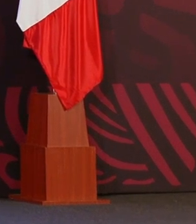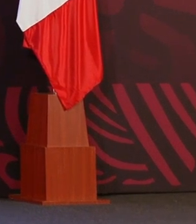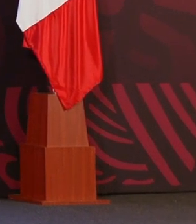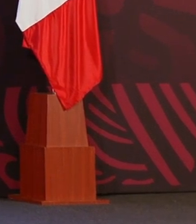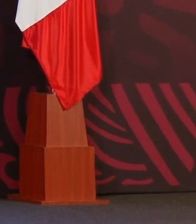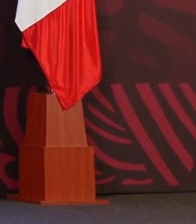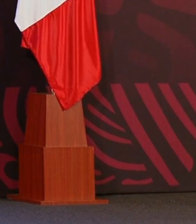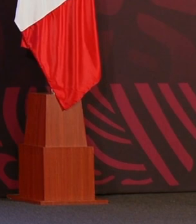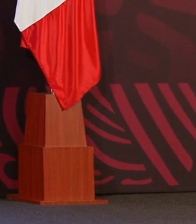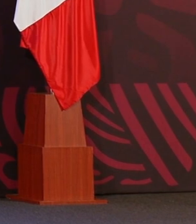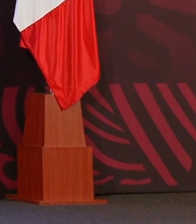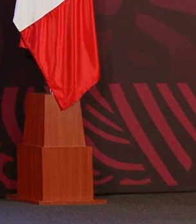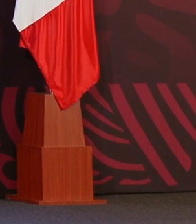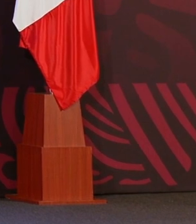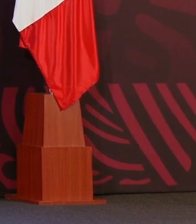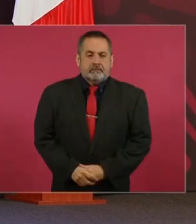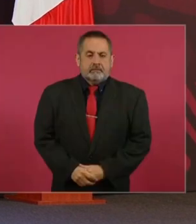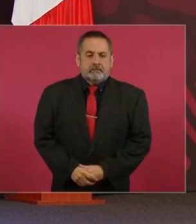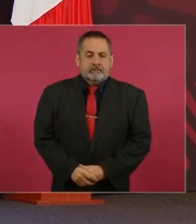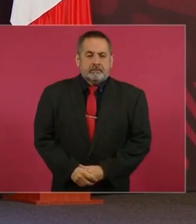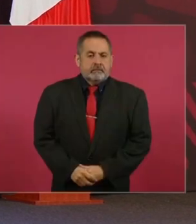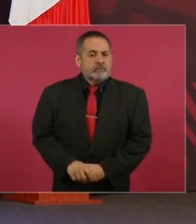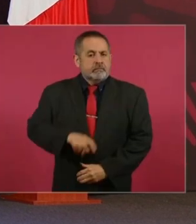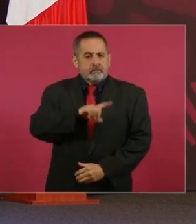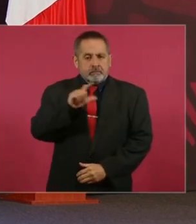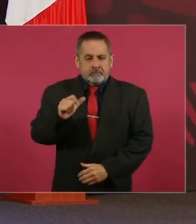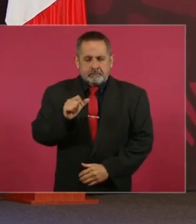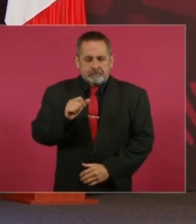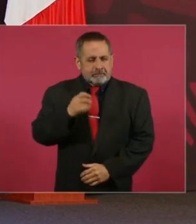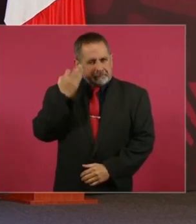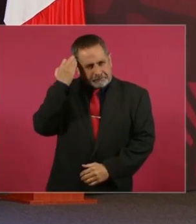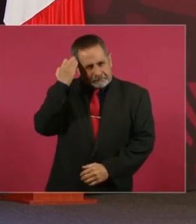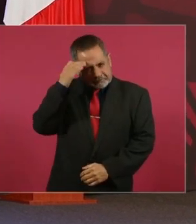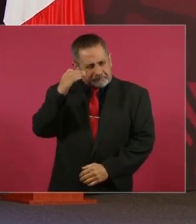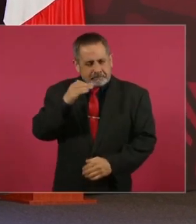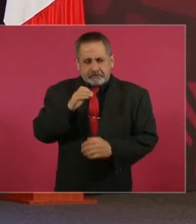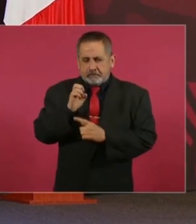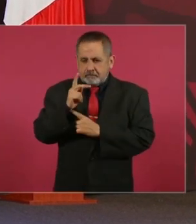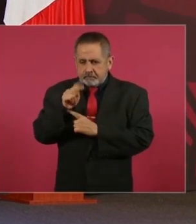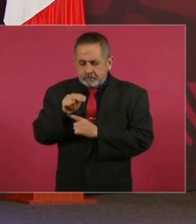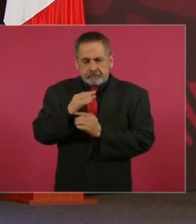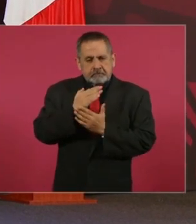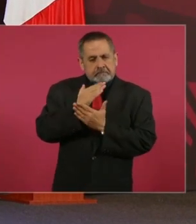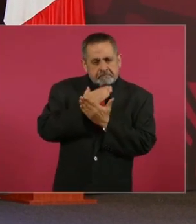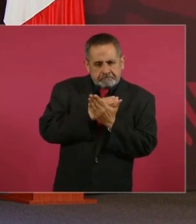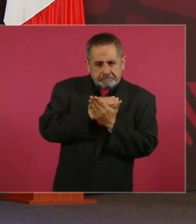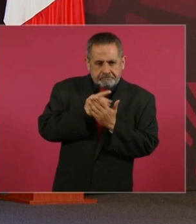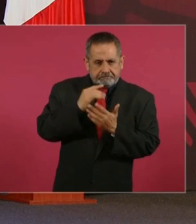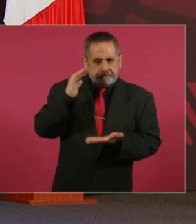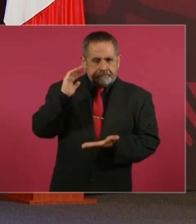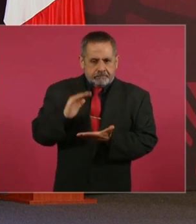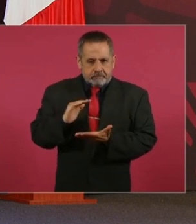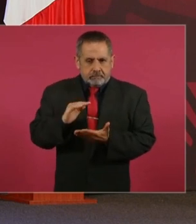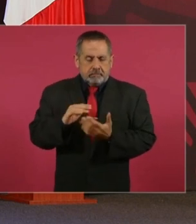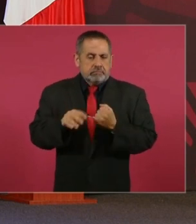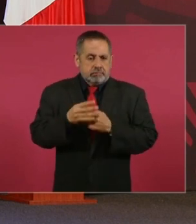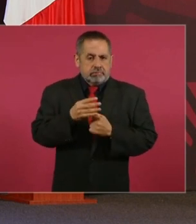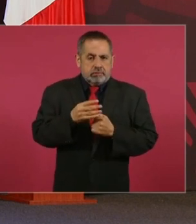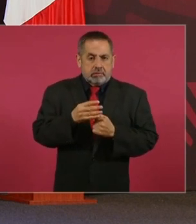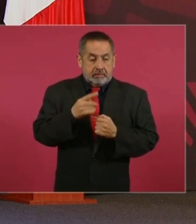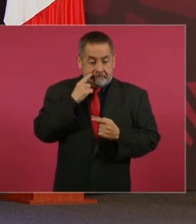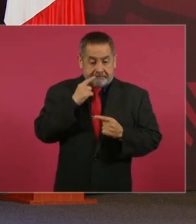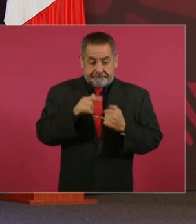Bajó a mitad de Peña, hasta el 14. Y del 15,